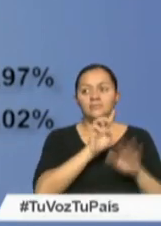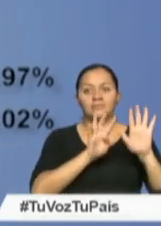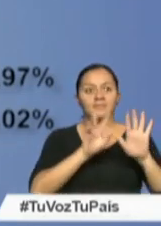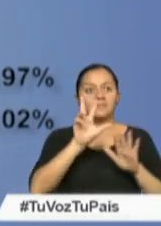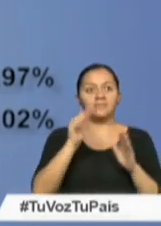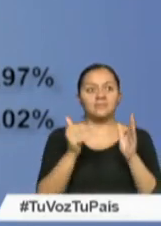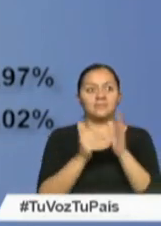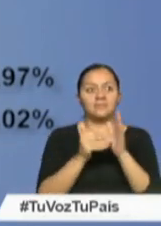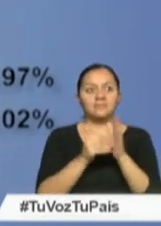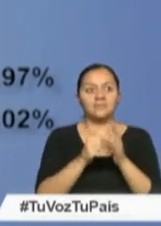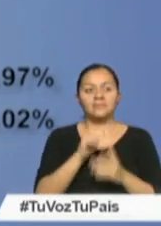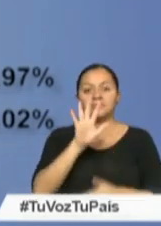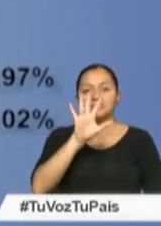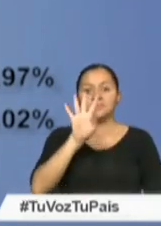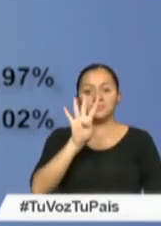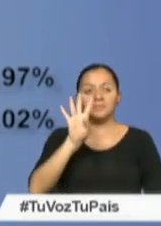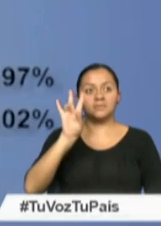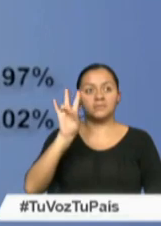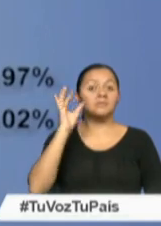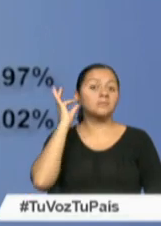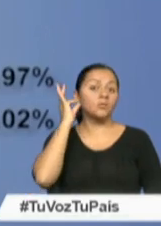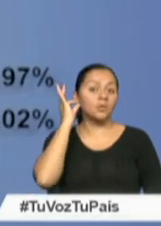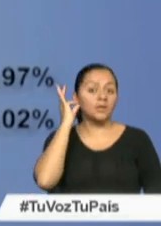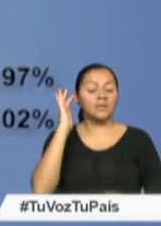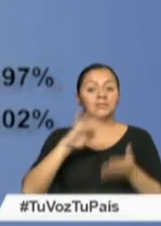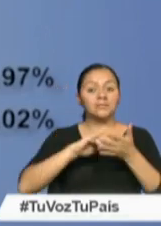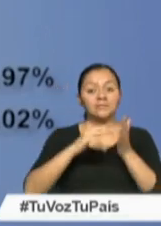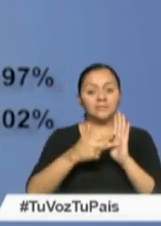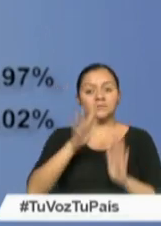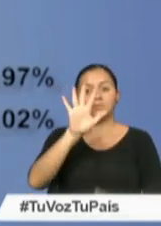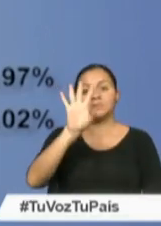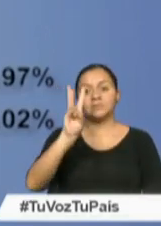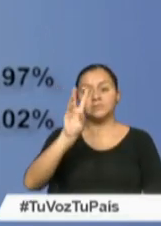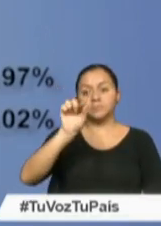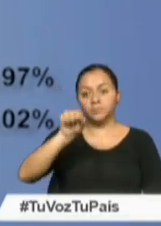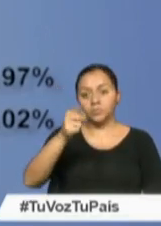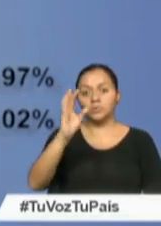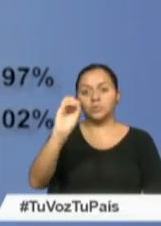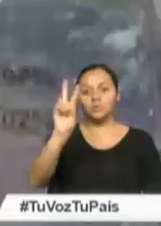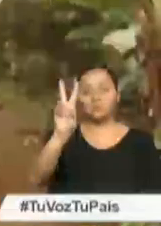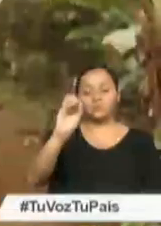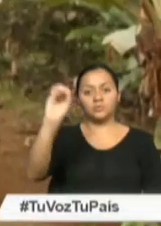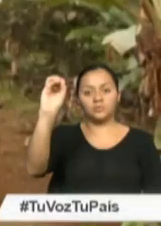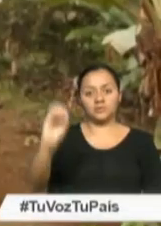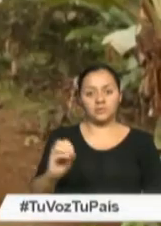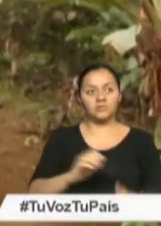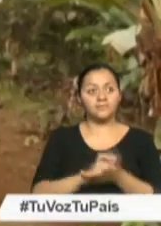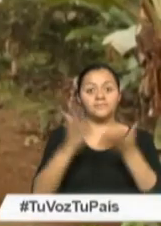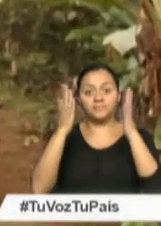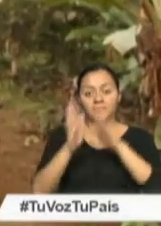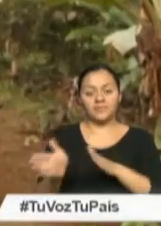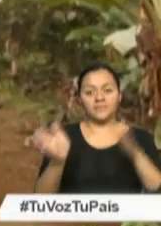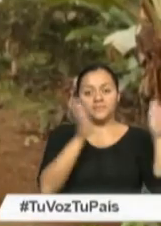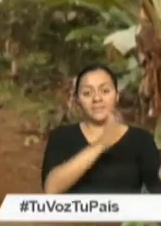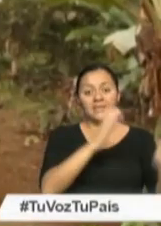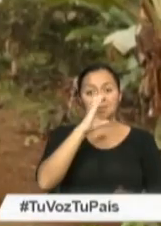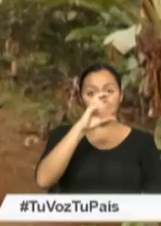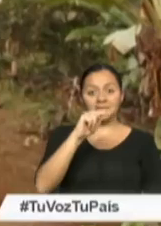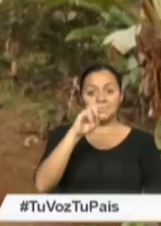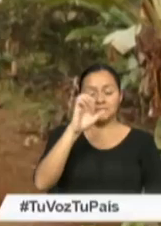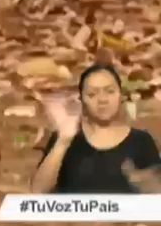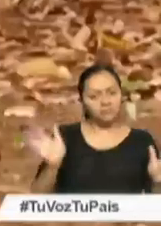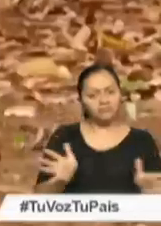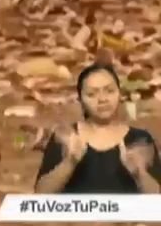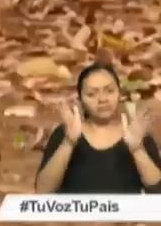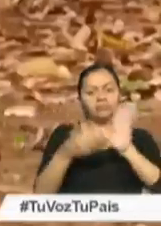,547 son mujeres, es decir, el 56,2%. Así también el CNE impulsa la